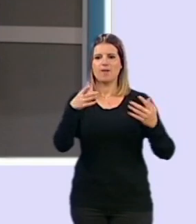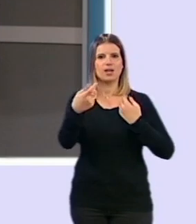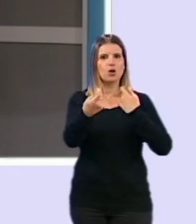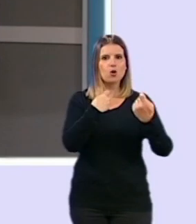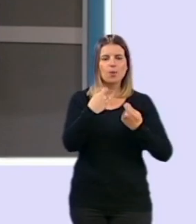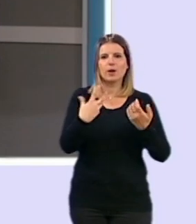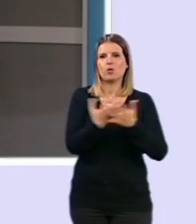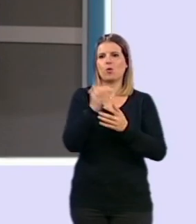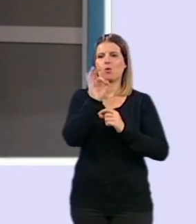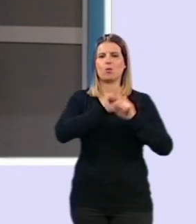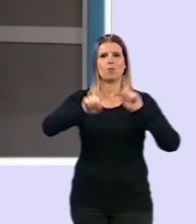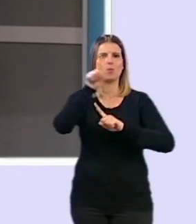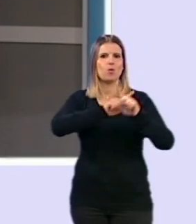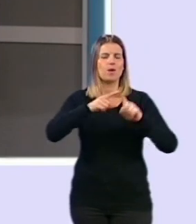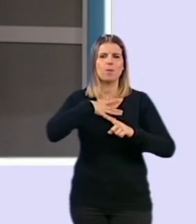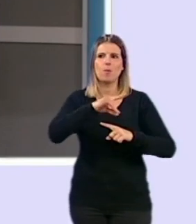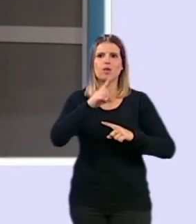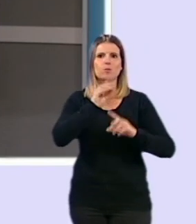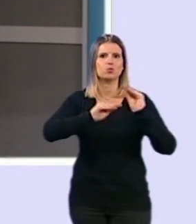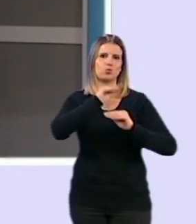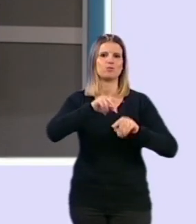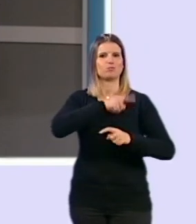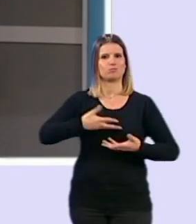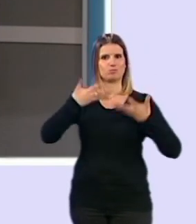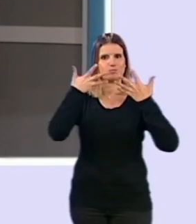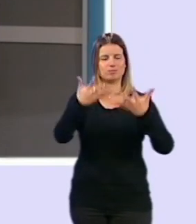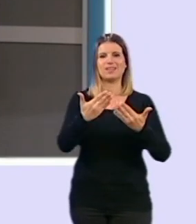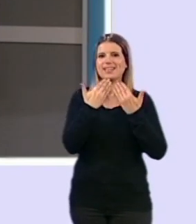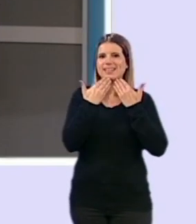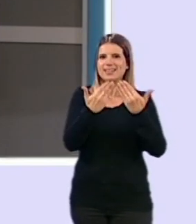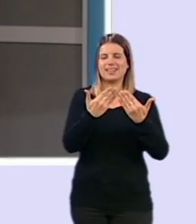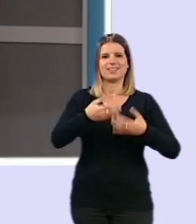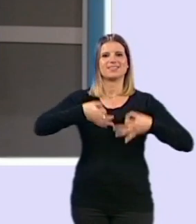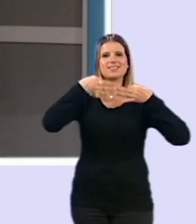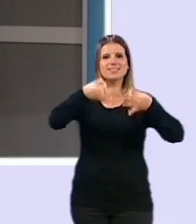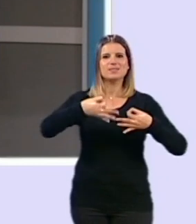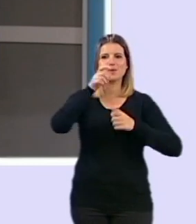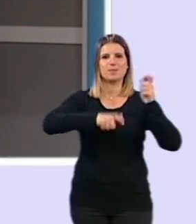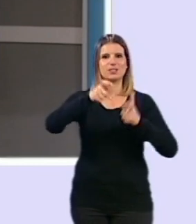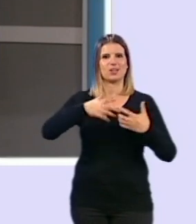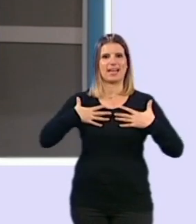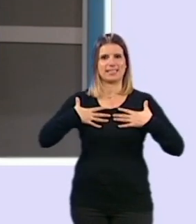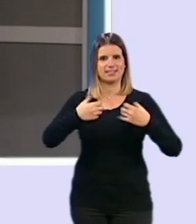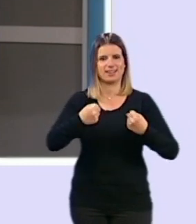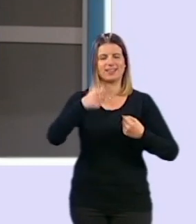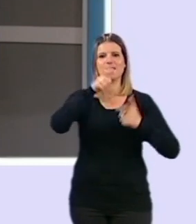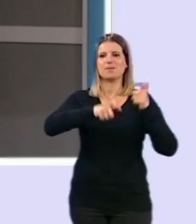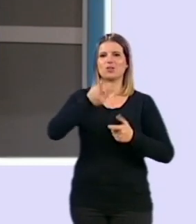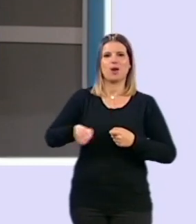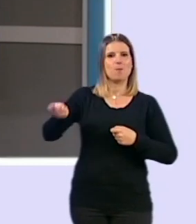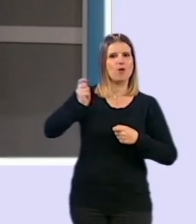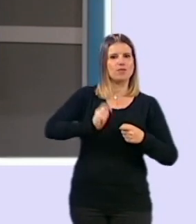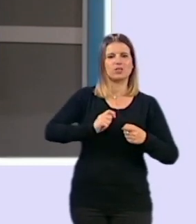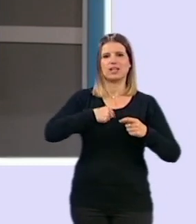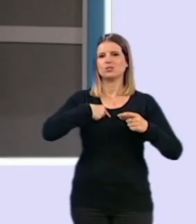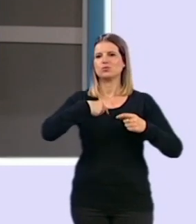aquellos problemas que le podamos resolver. Agradecer, como siempre hago, pues a los sanitarios, a todas las personas que